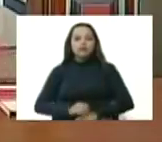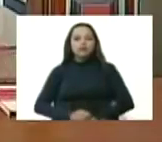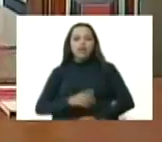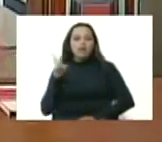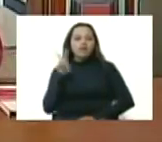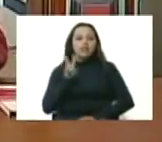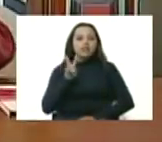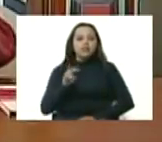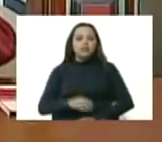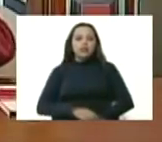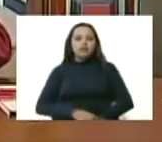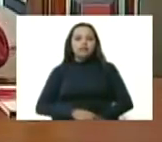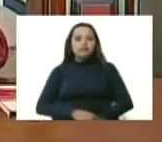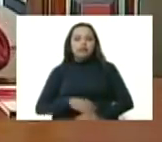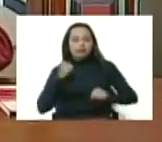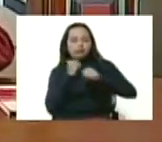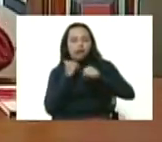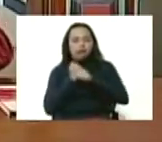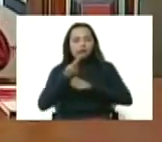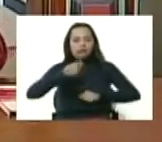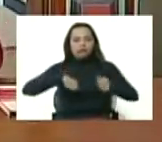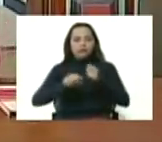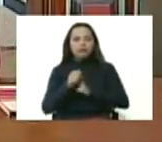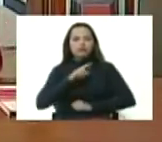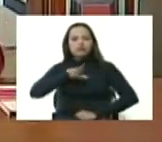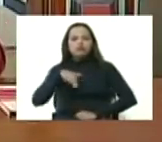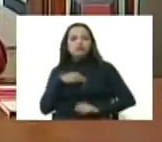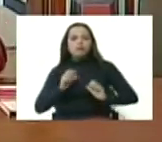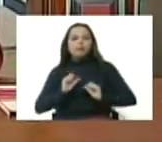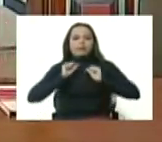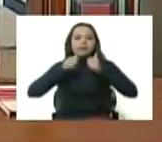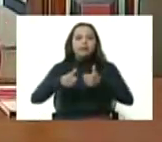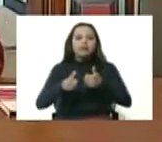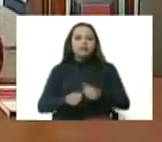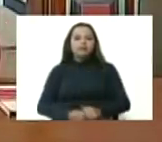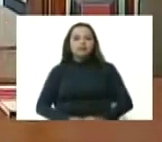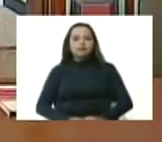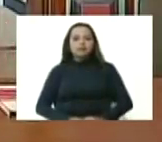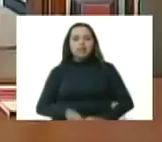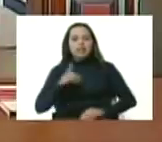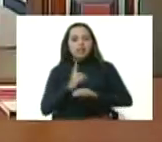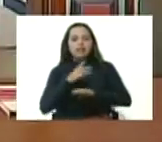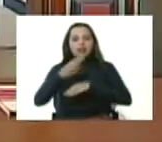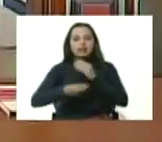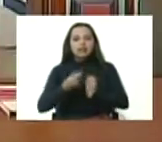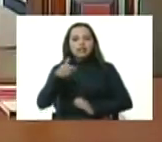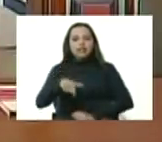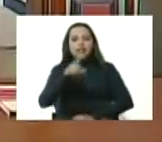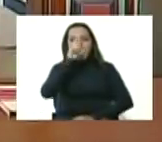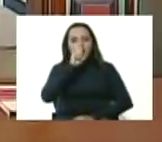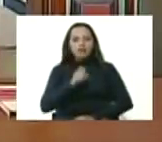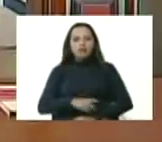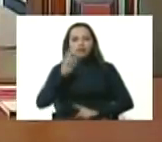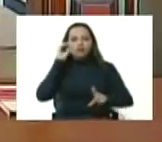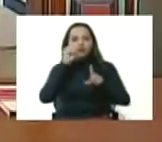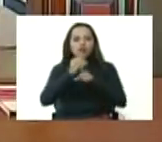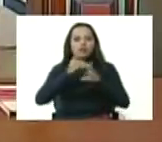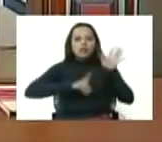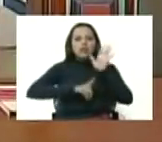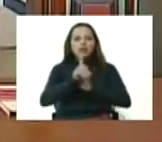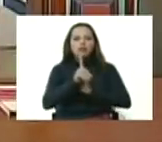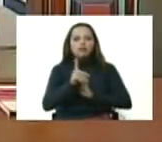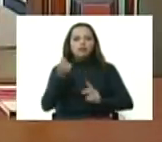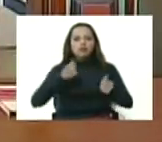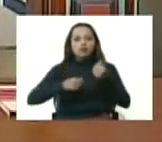Venezuela esa maquinaria económica que hemos activado y que debe lograr este año la meta del crecimiento